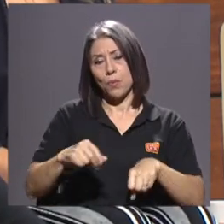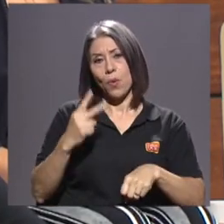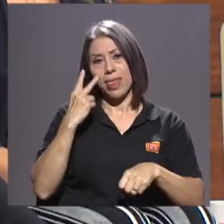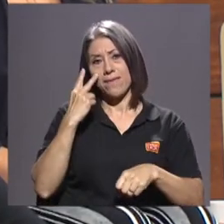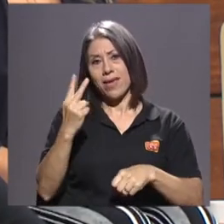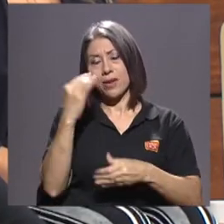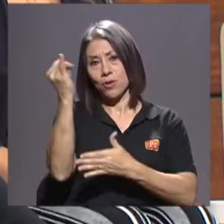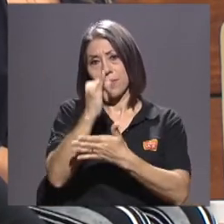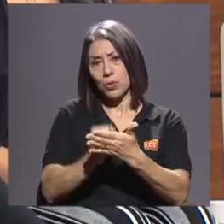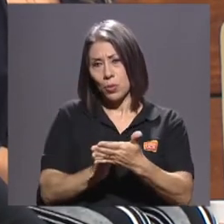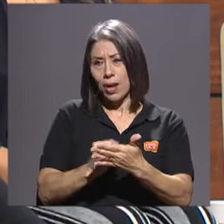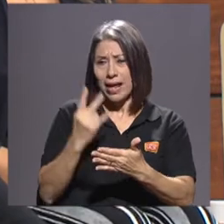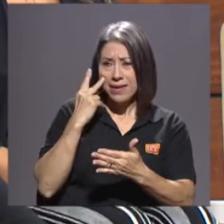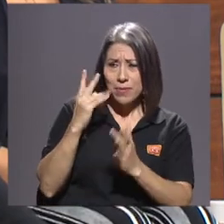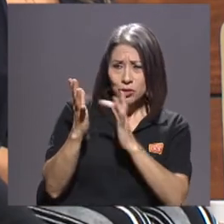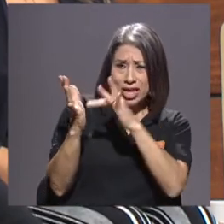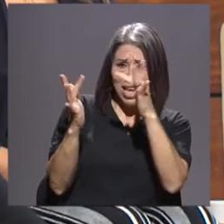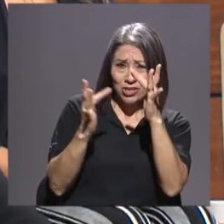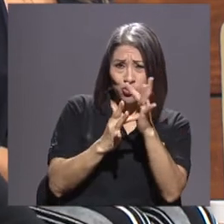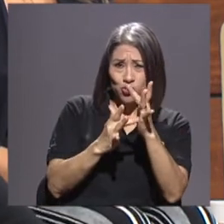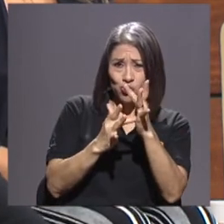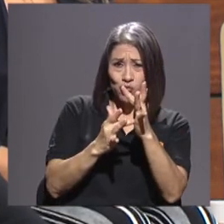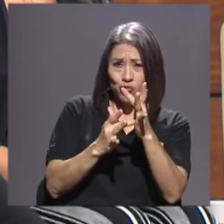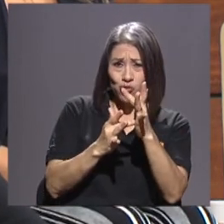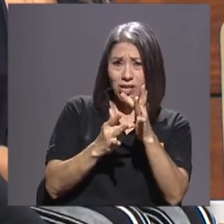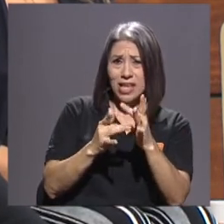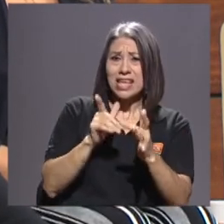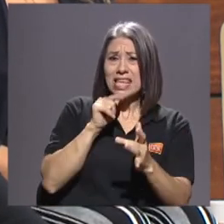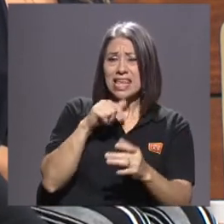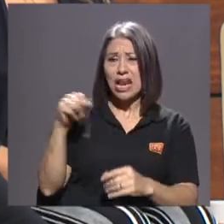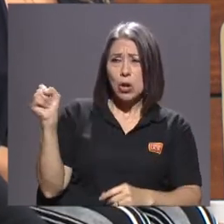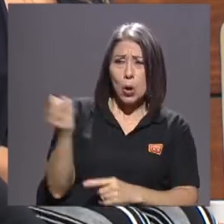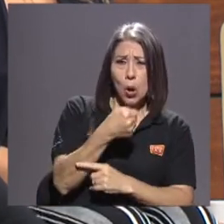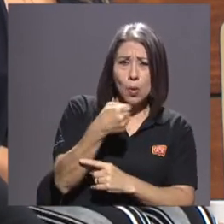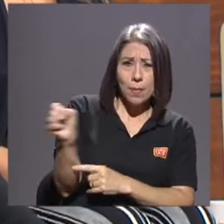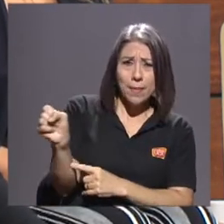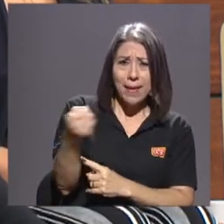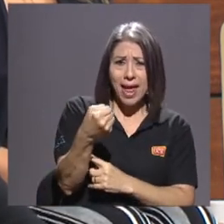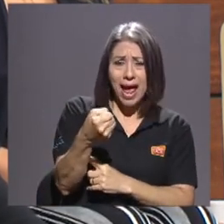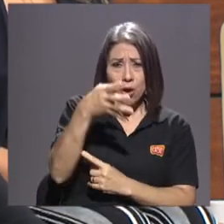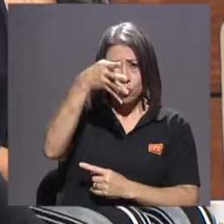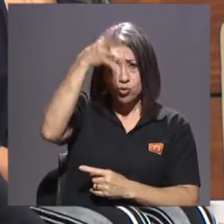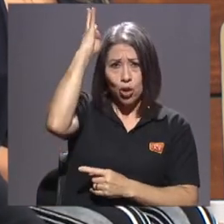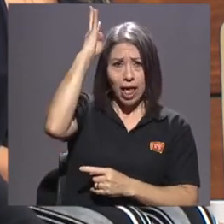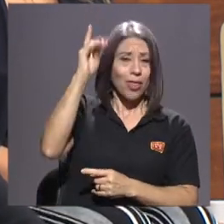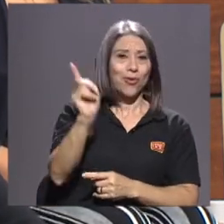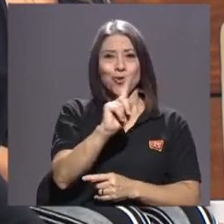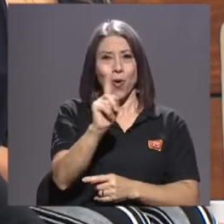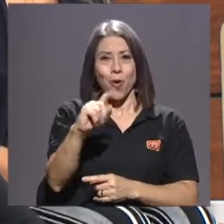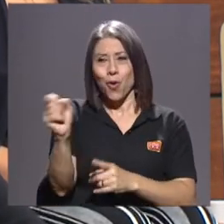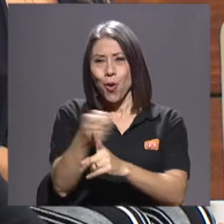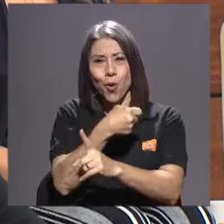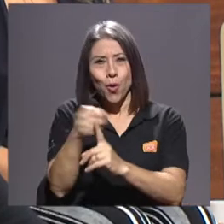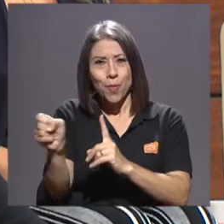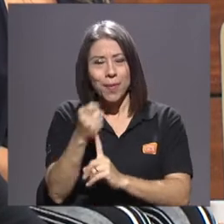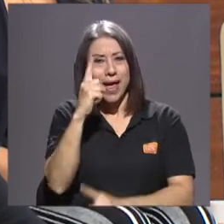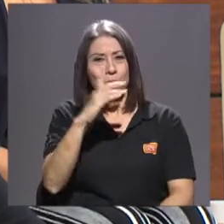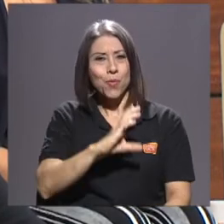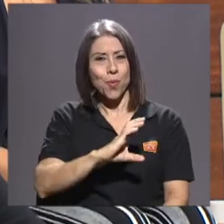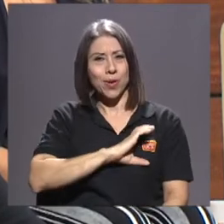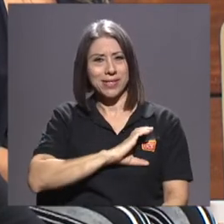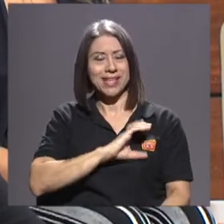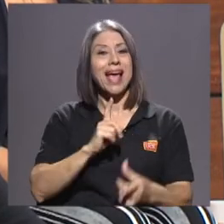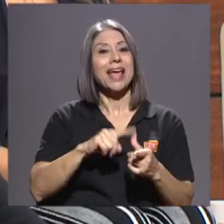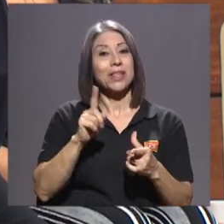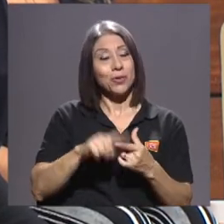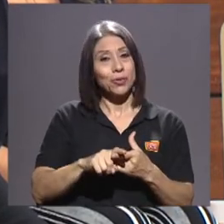escena en donde Cristo es golpeado no por un soldado romano, sino por un policía. Entonces, son esas cosas las que hacen que uno pueda mirar esta